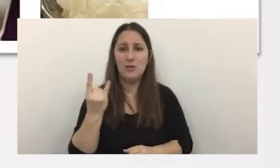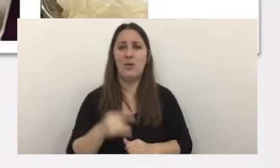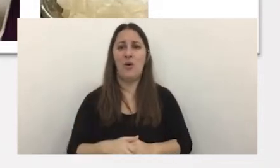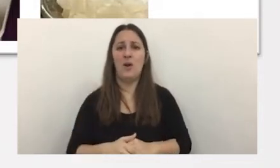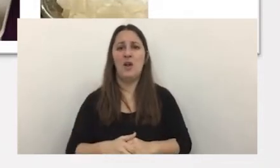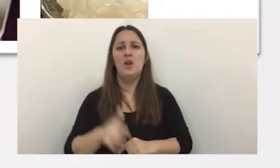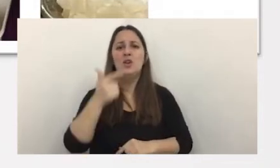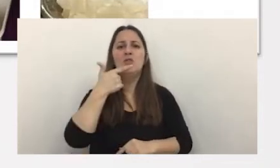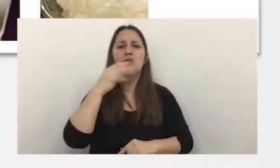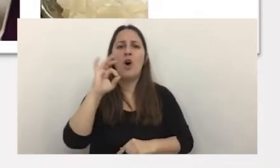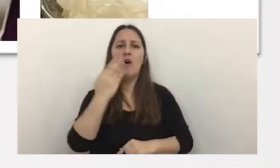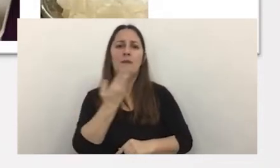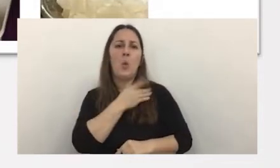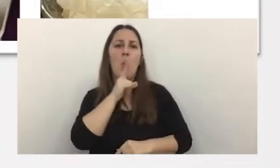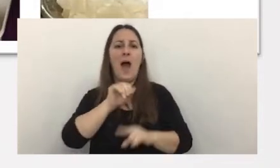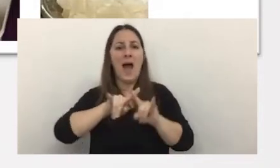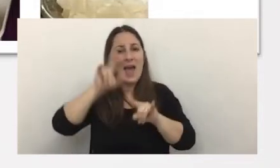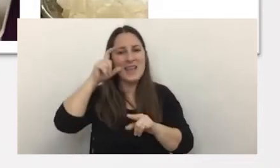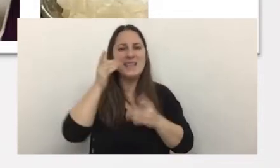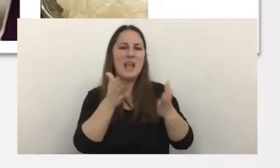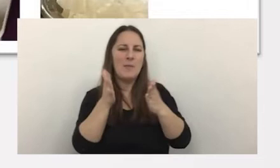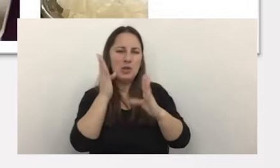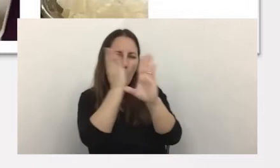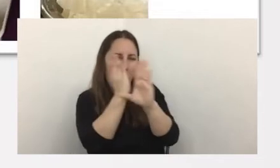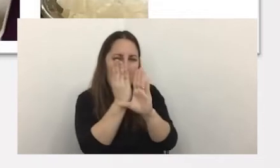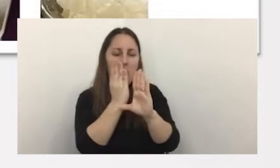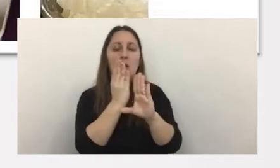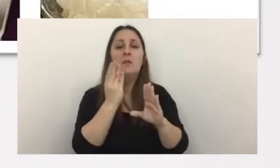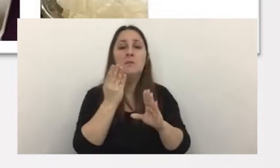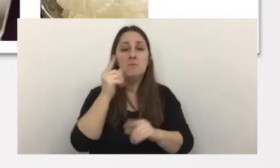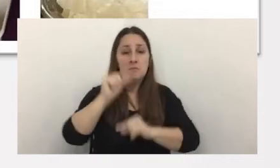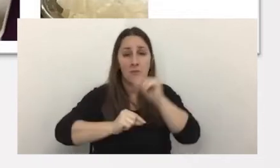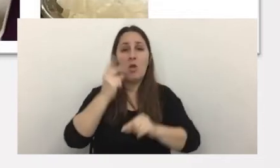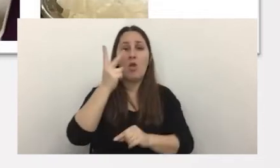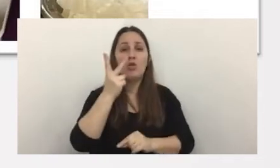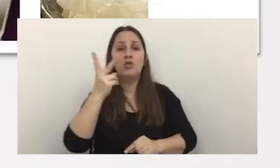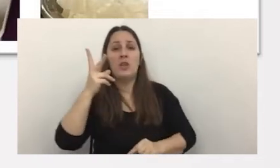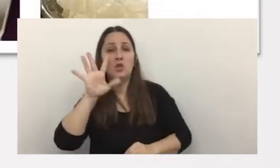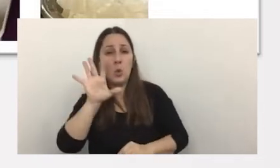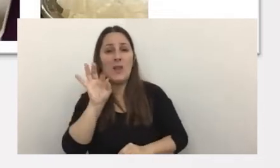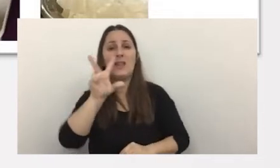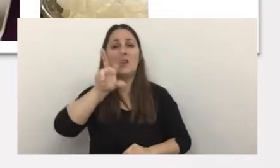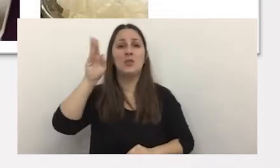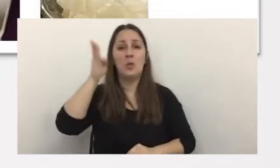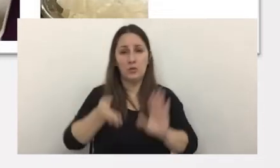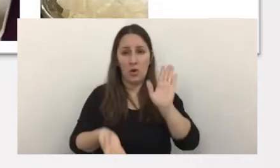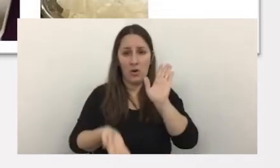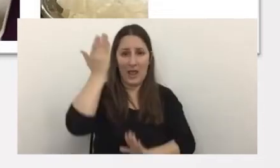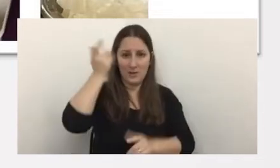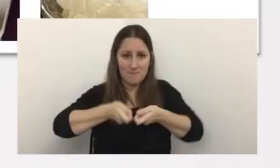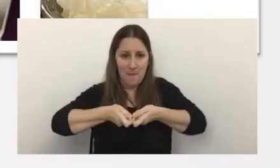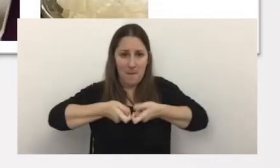software para hackear servicios de espionaje crece entre un 250 y un 300% me detengo un minuto acá